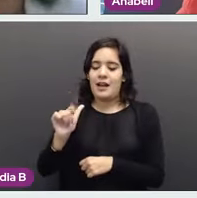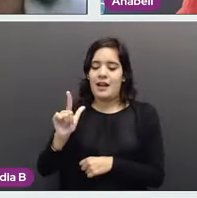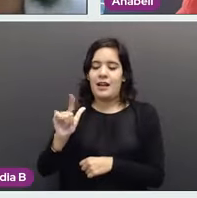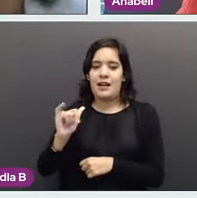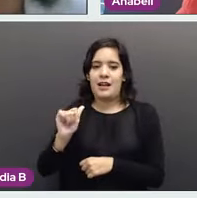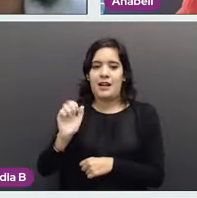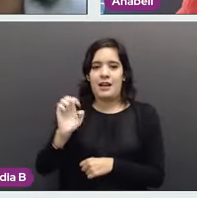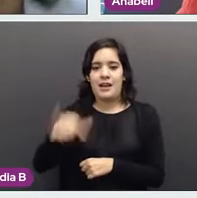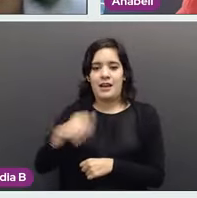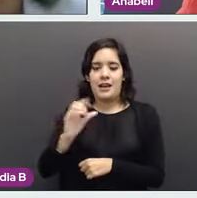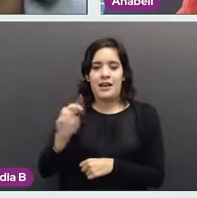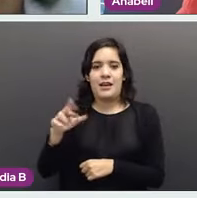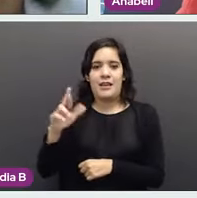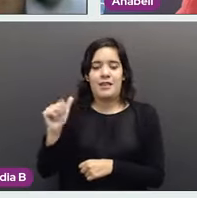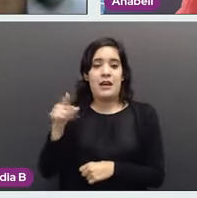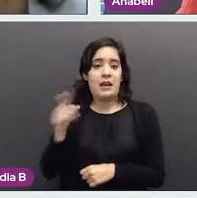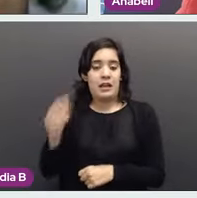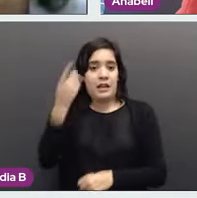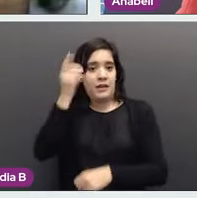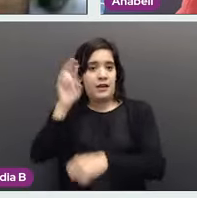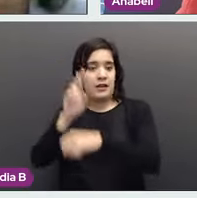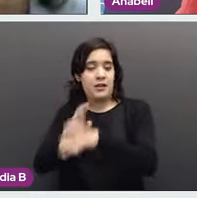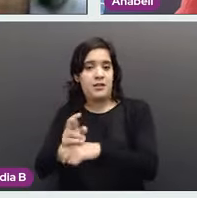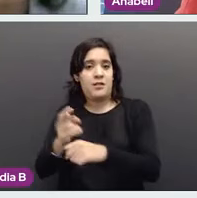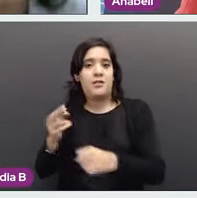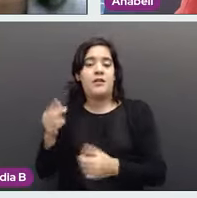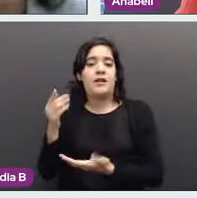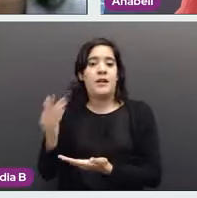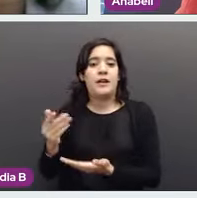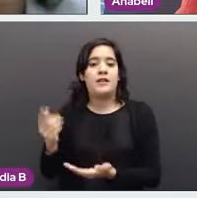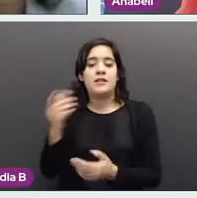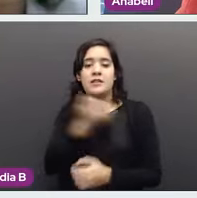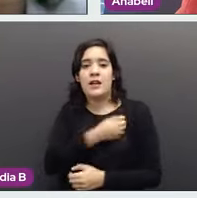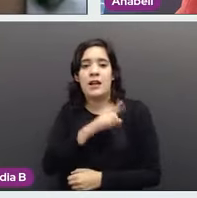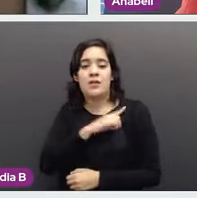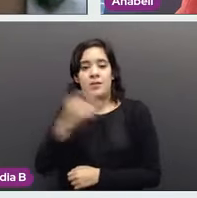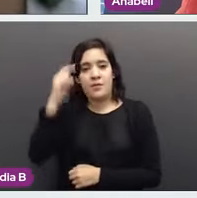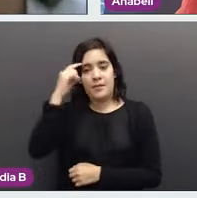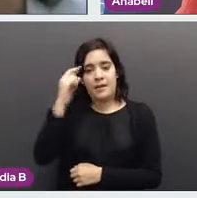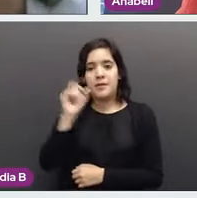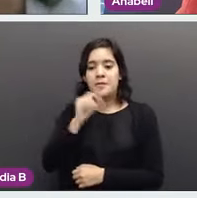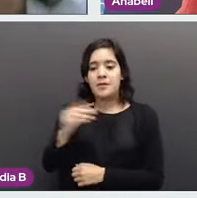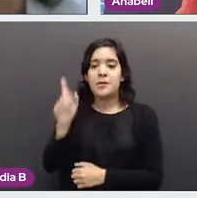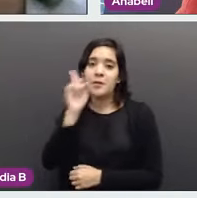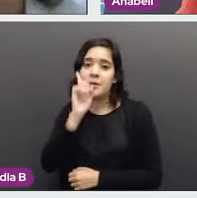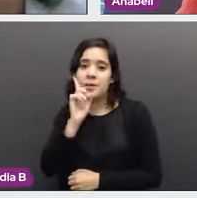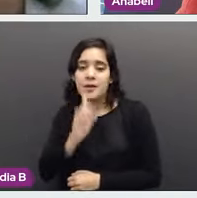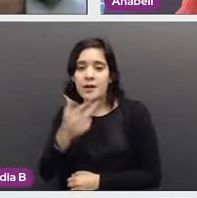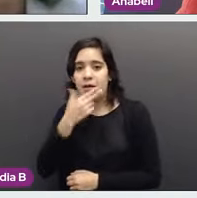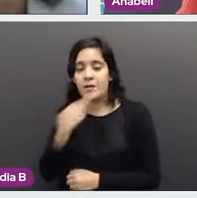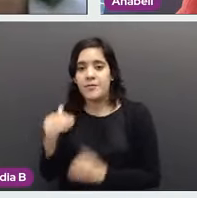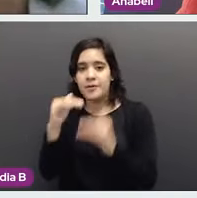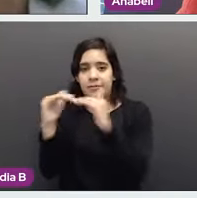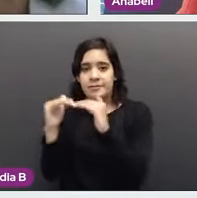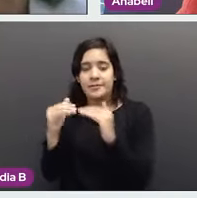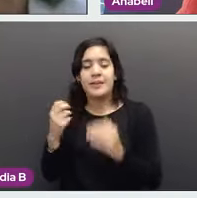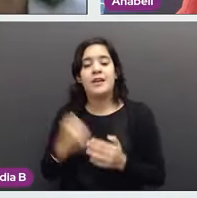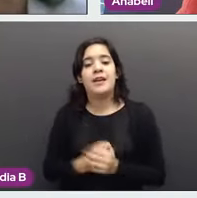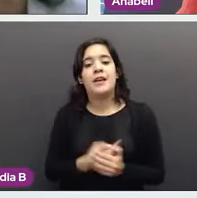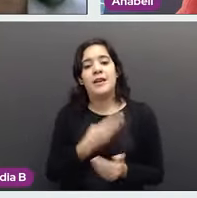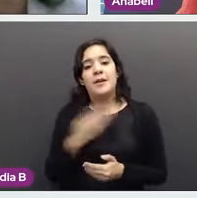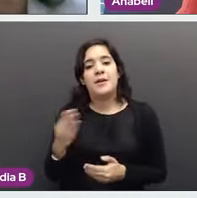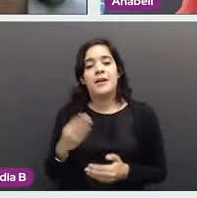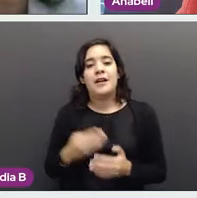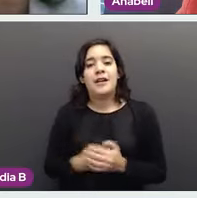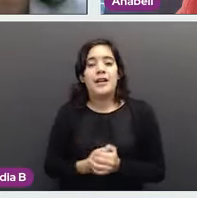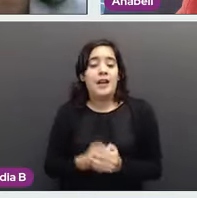directora general del Centro de Salud Mental y Género. Doctora, nuevamente, muchísimas gracias. Y ahorita que seguimos con el tema